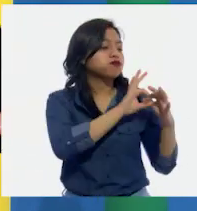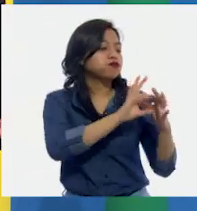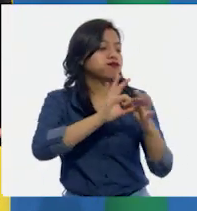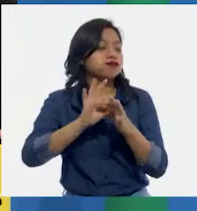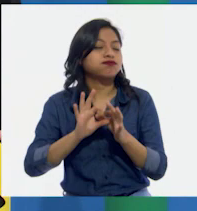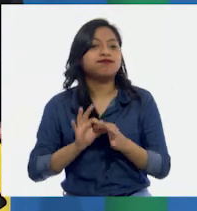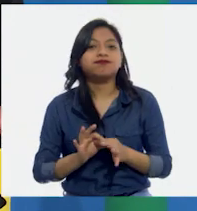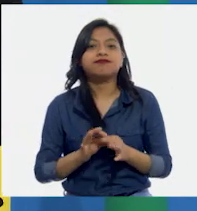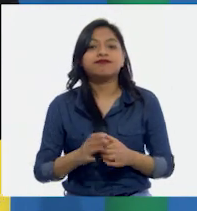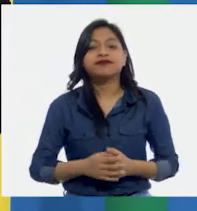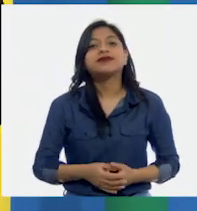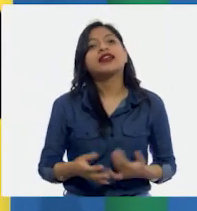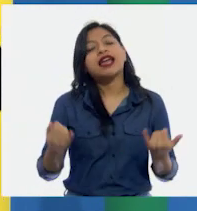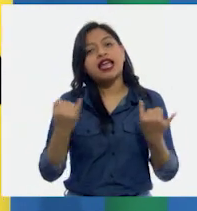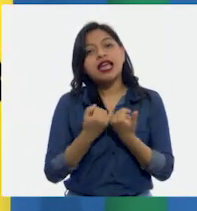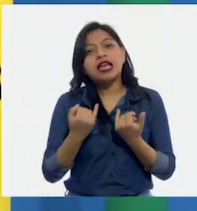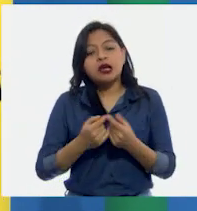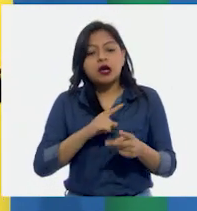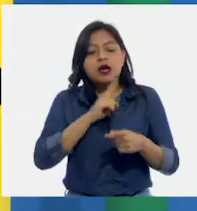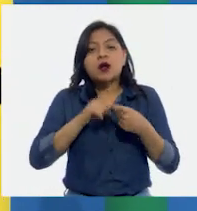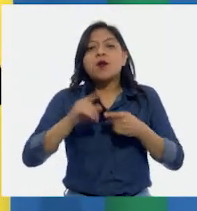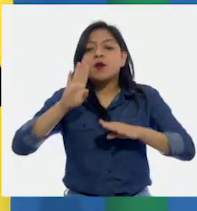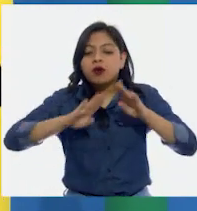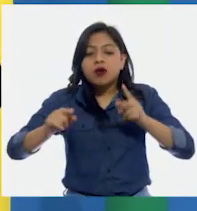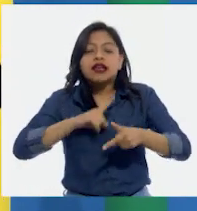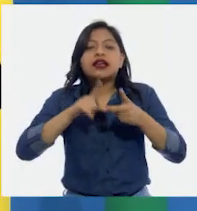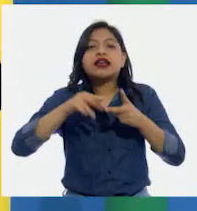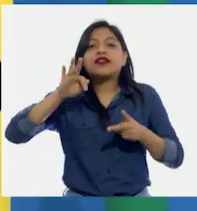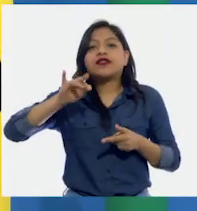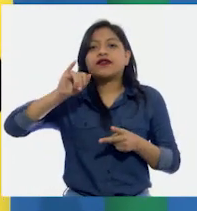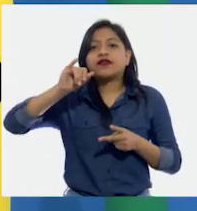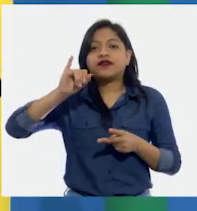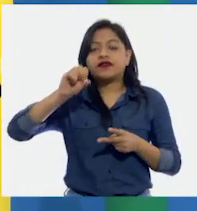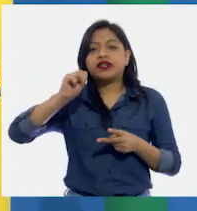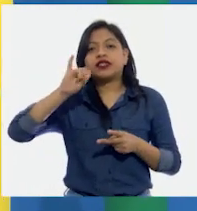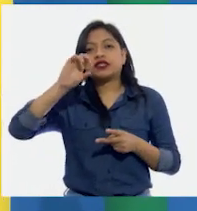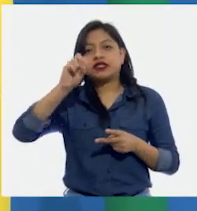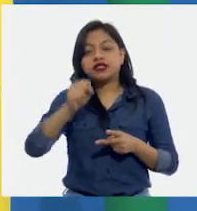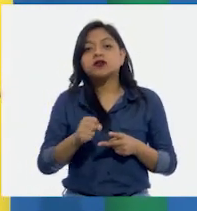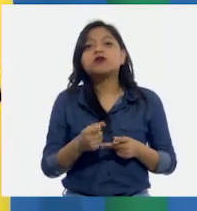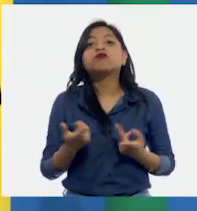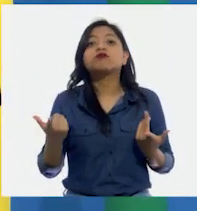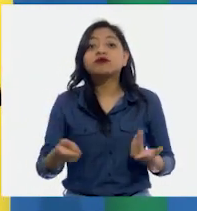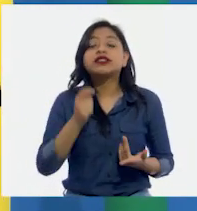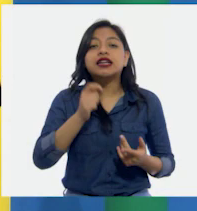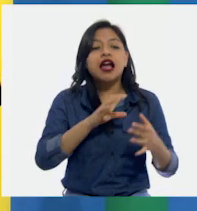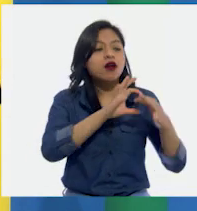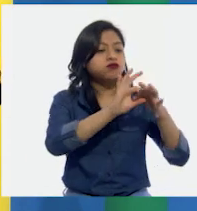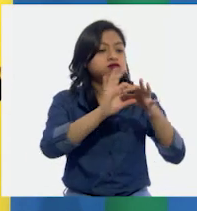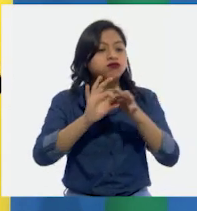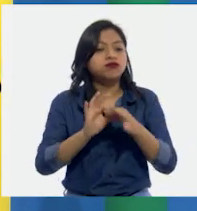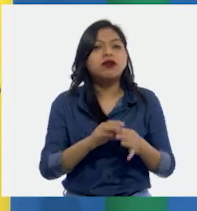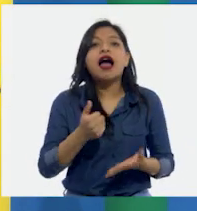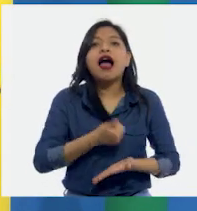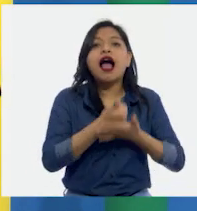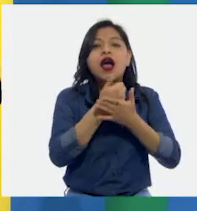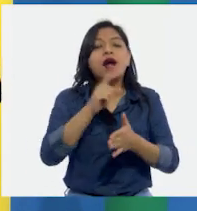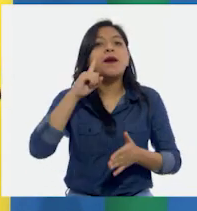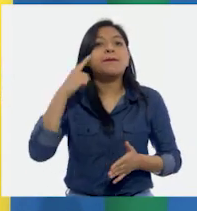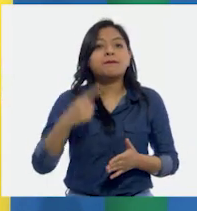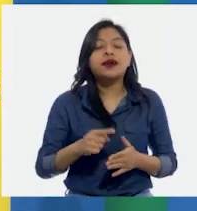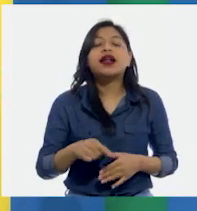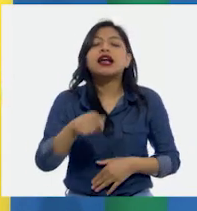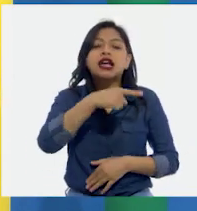biológicos y los físicos, en los ecosistemas. Que todas están relacionadas y favorecen el desarrollo de